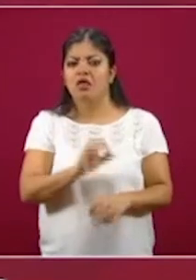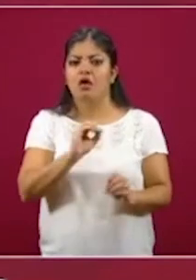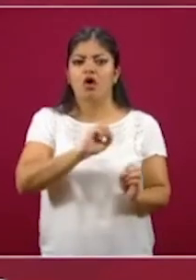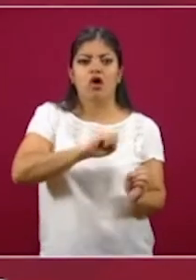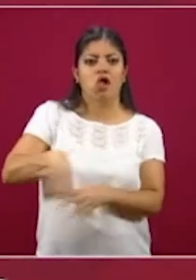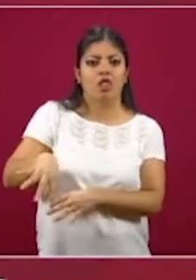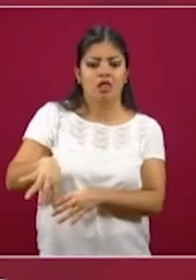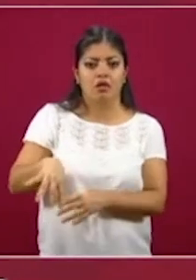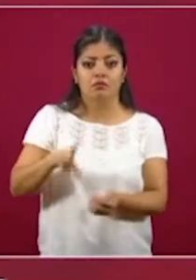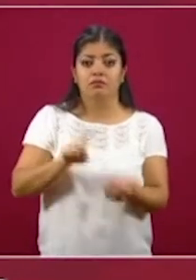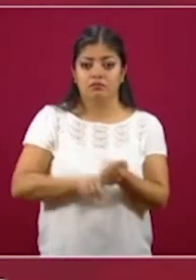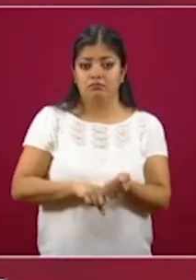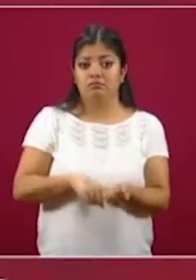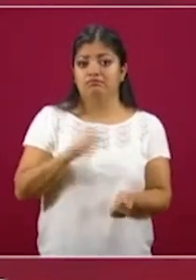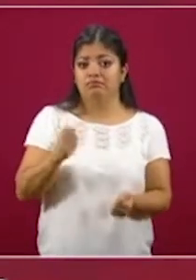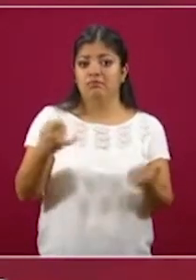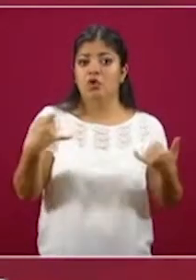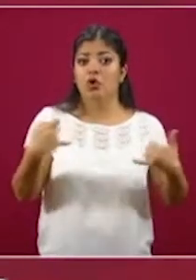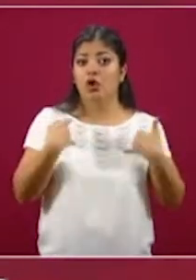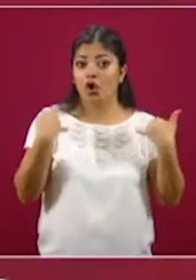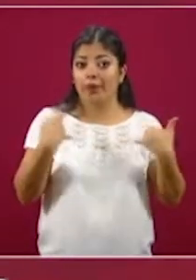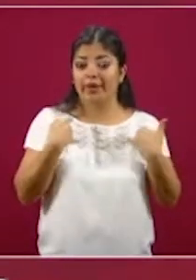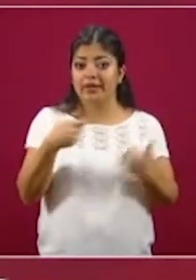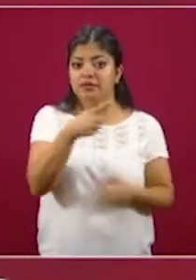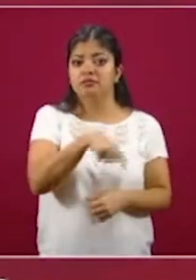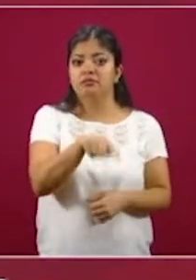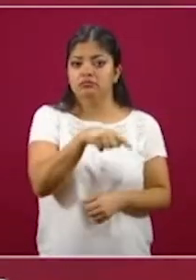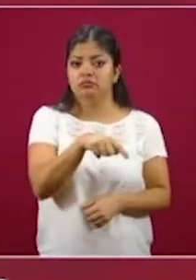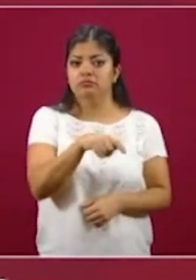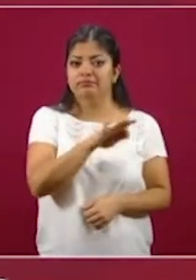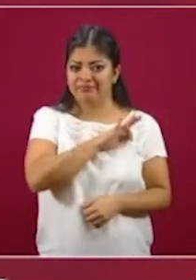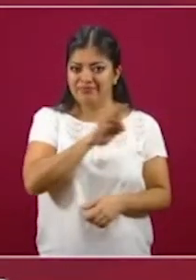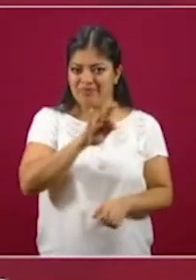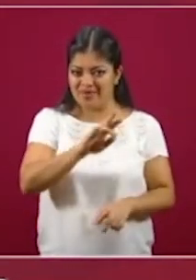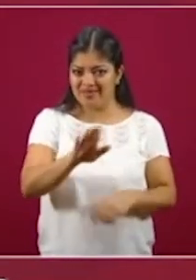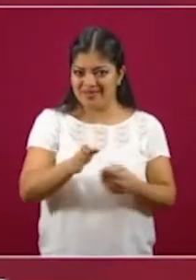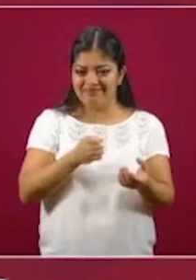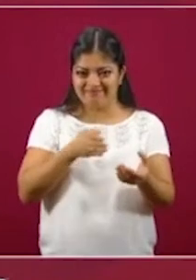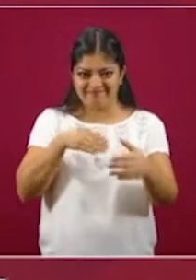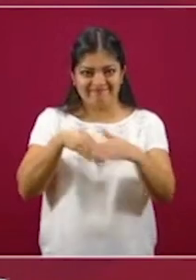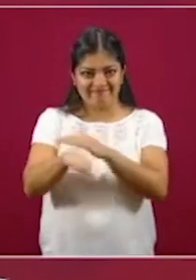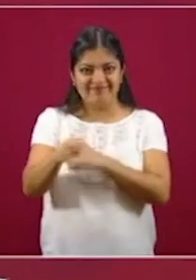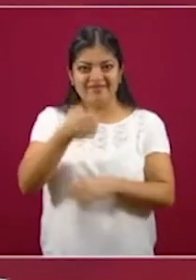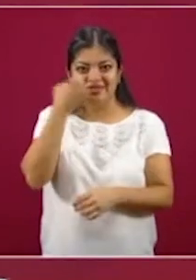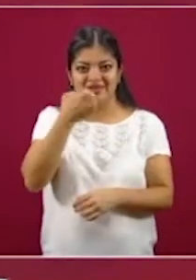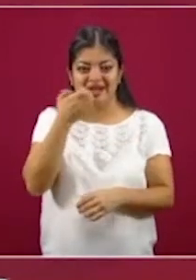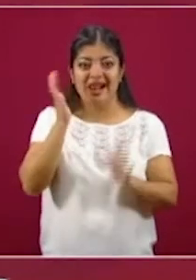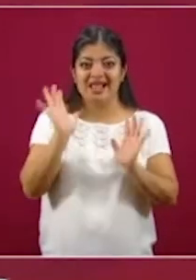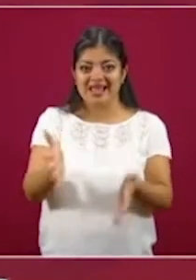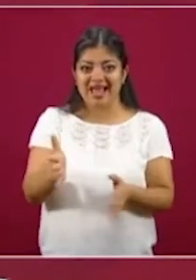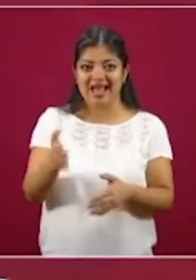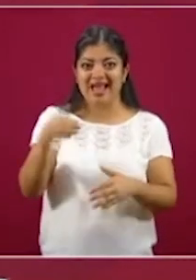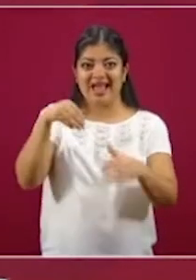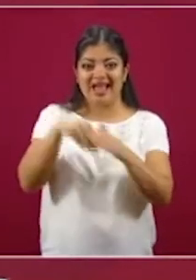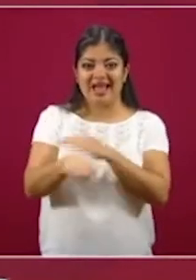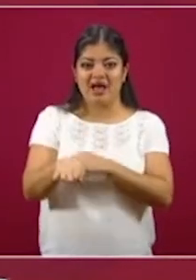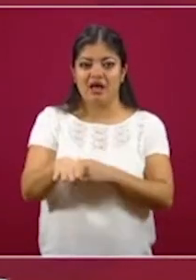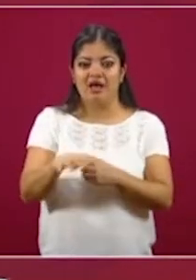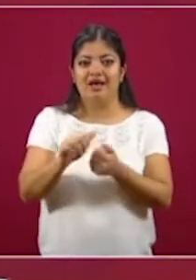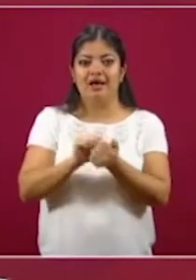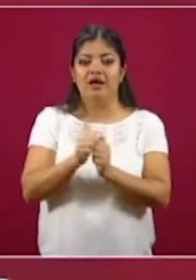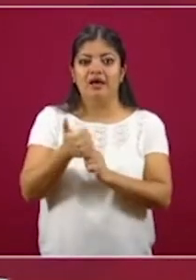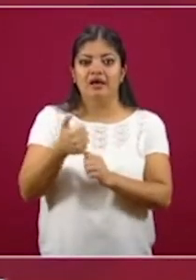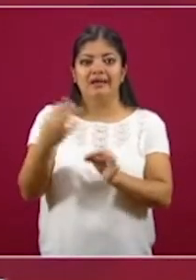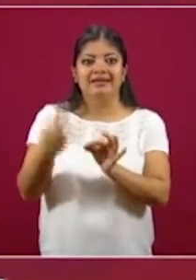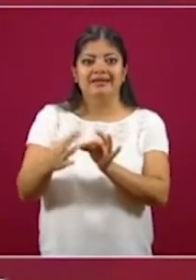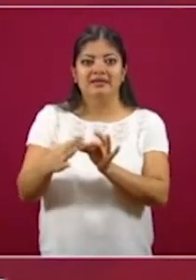Personas, jóvenes que teniendo la oportunidad de ir a la escuela, habiendo asistido a la escuela, dejan de